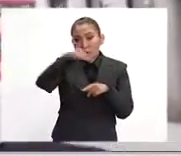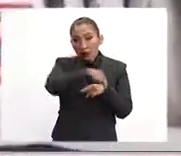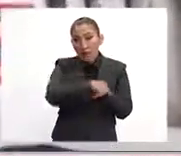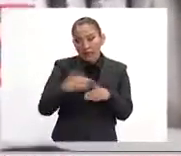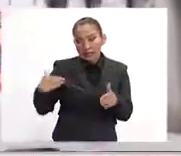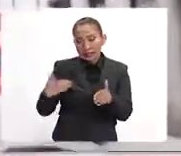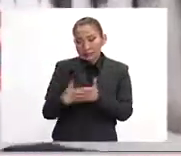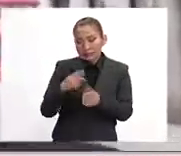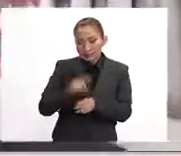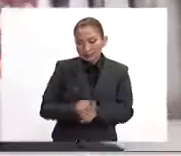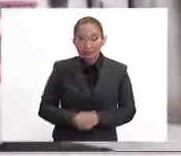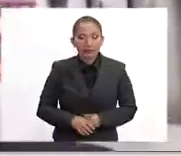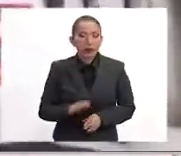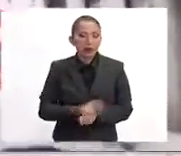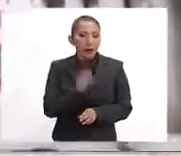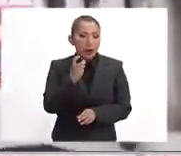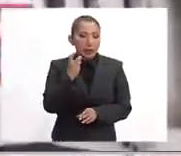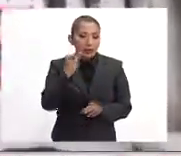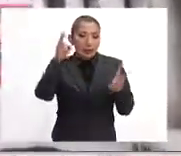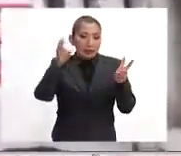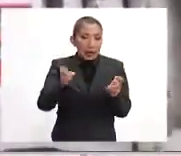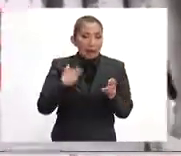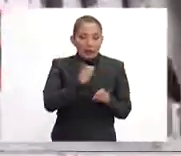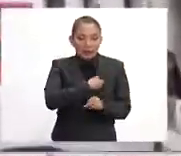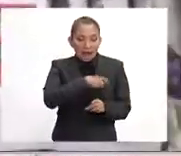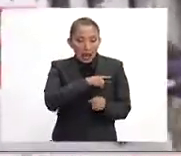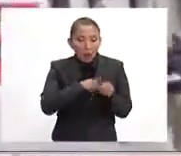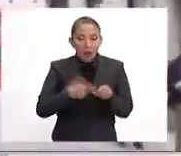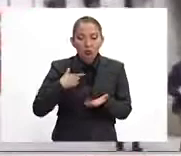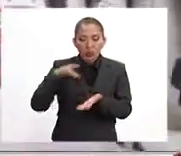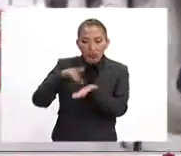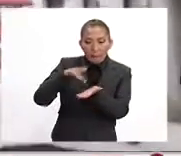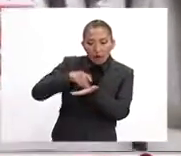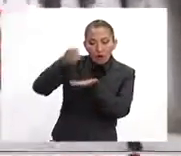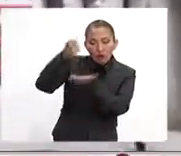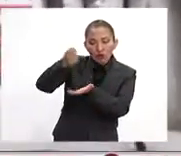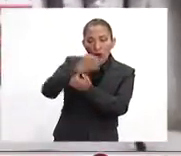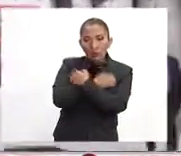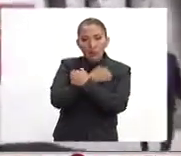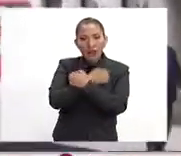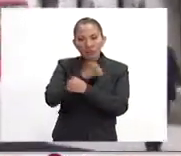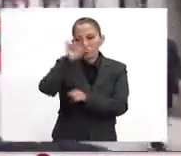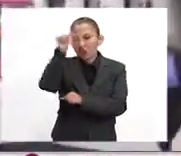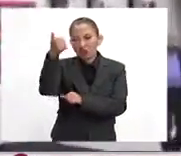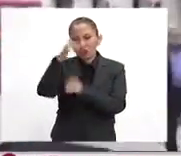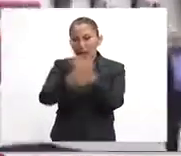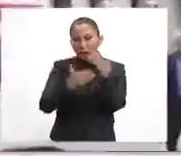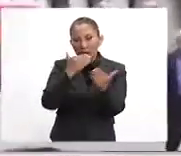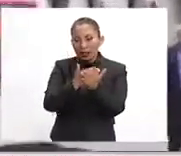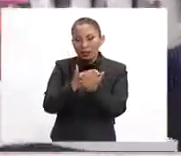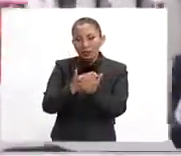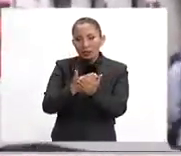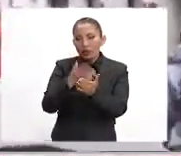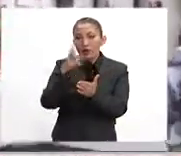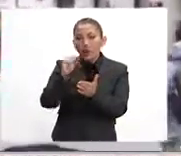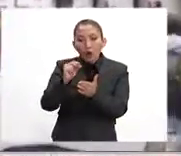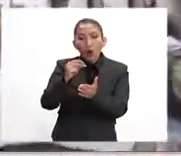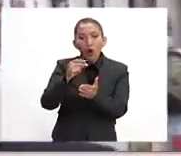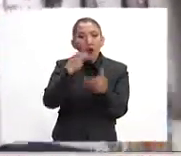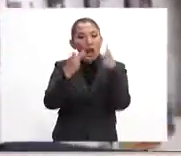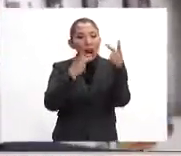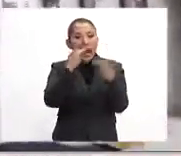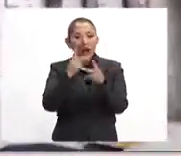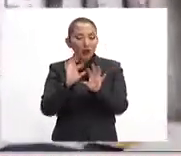días. De tal manera que temas como la salud o el financiamiento a la educación y otros servicios públicos, si bien no fueron del todo